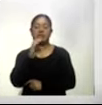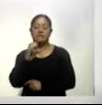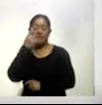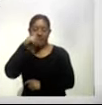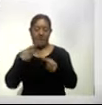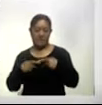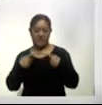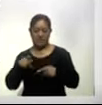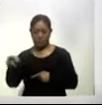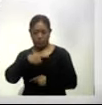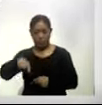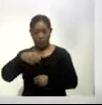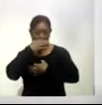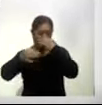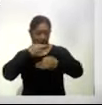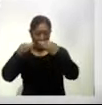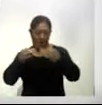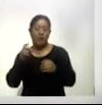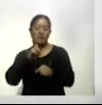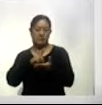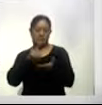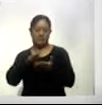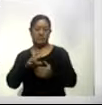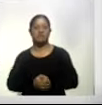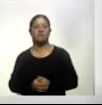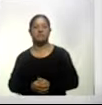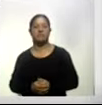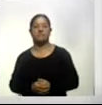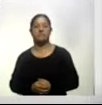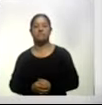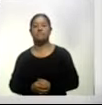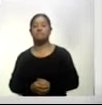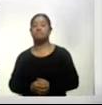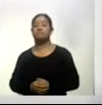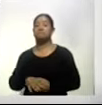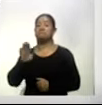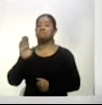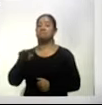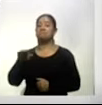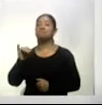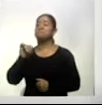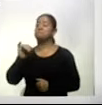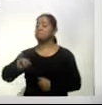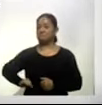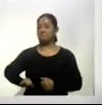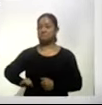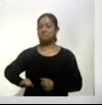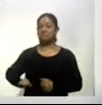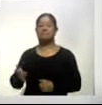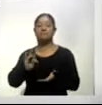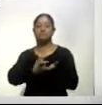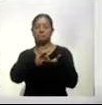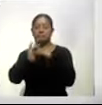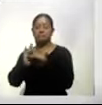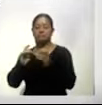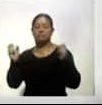personas y para promotores con discapacidad. Esta es la propuesta, Mario. Oye, Yacir, pues muy interesante. Amigo, muchísimas gracias. Nos saludamos